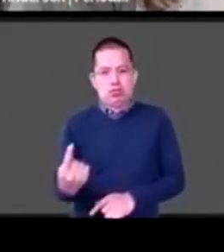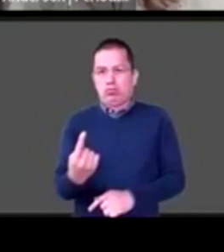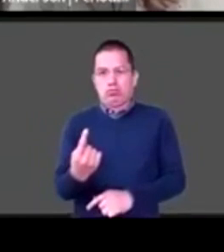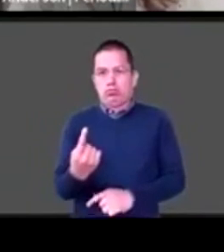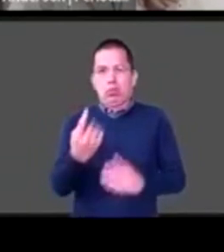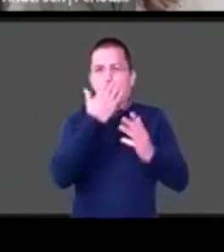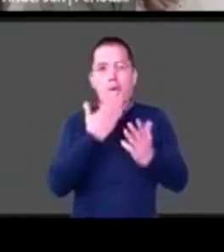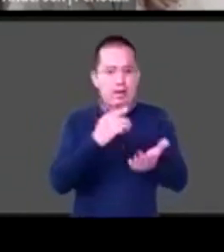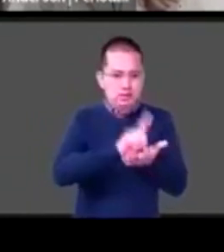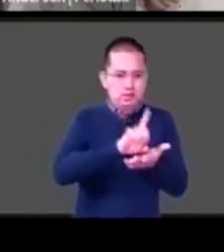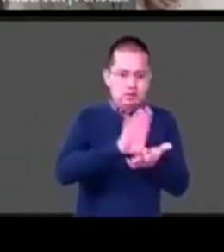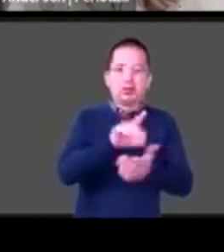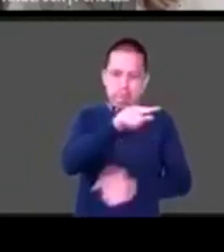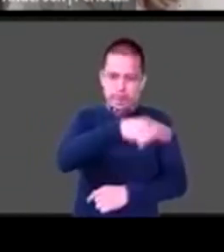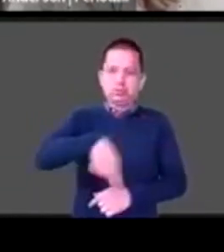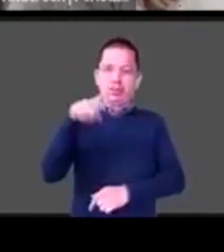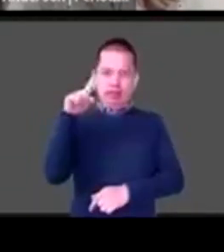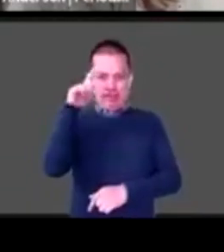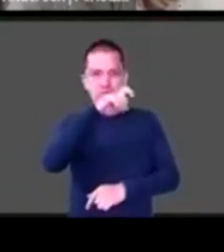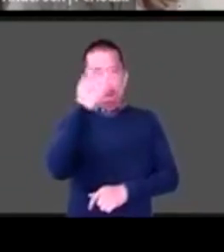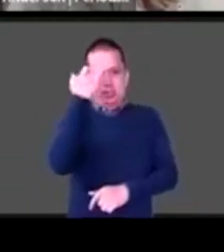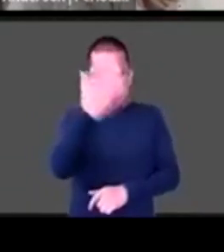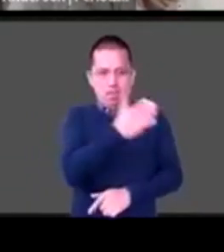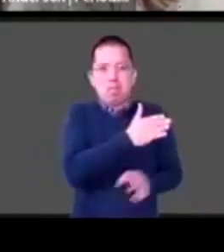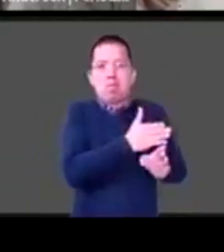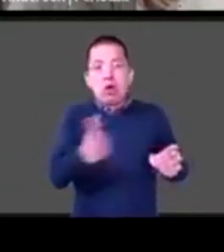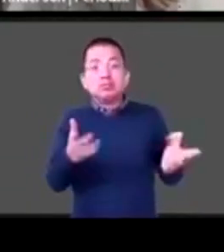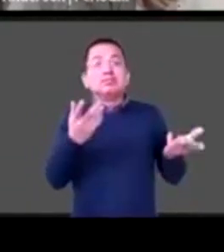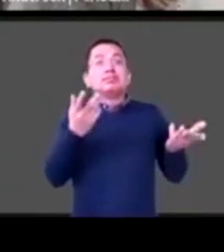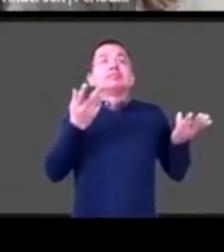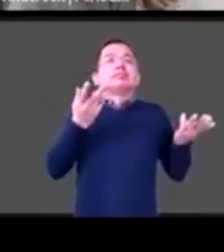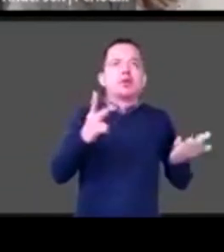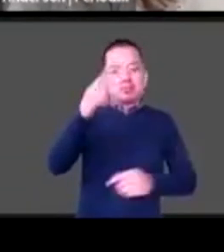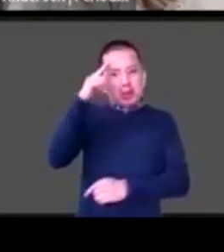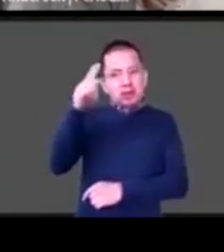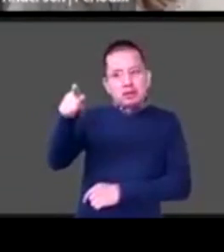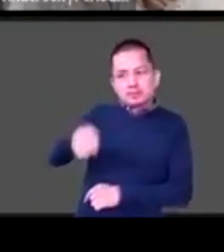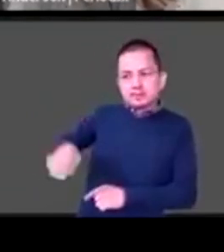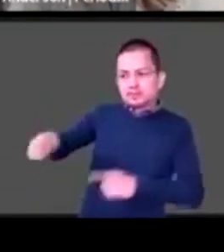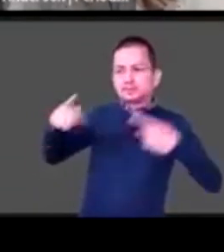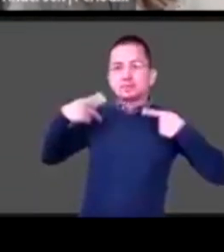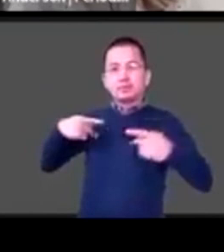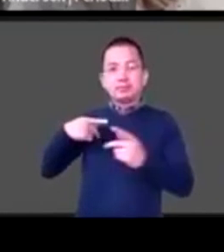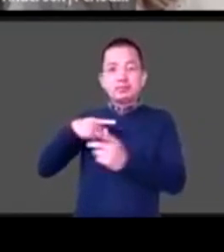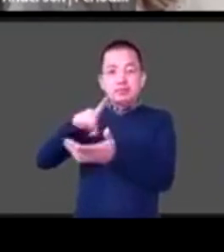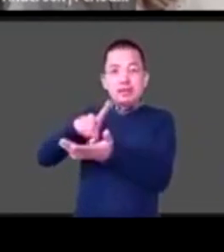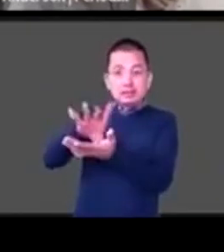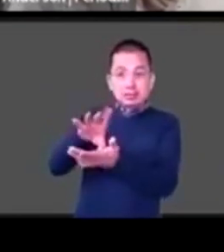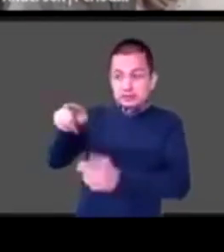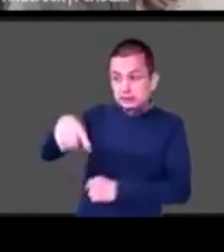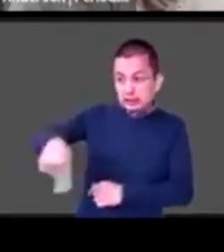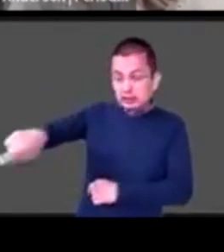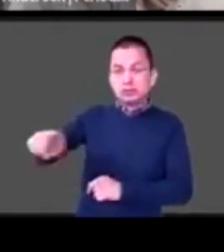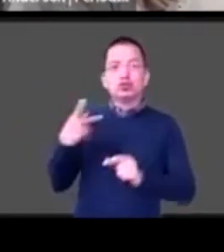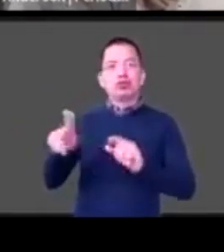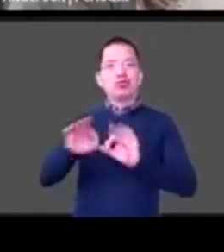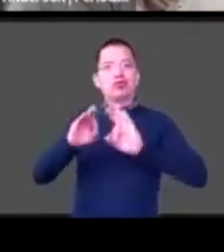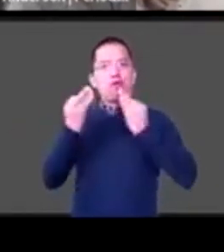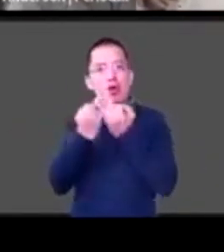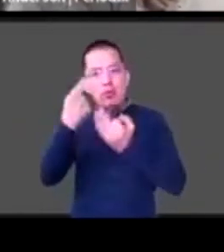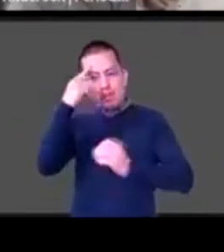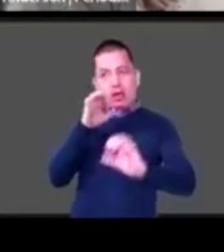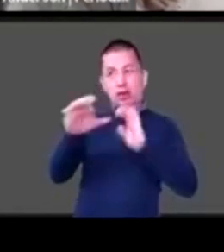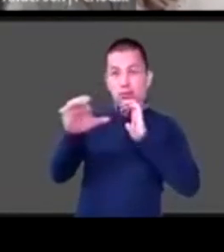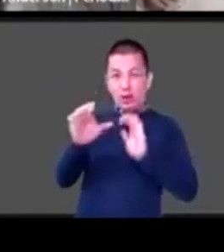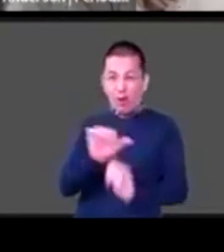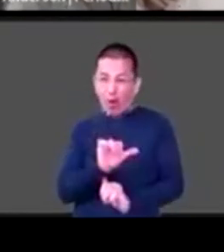discapacidad y su comunicación requiere de otras estrategias eso se vuelve bastante